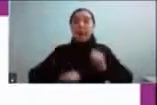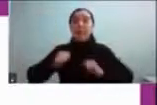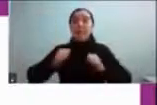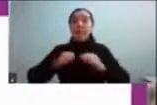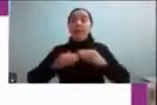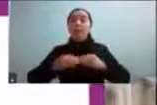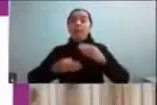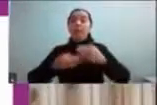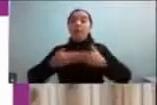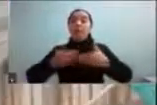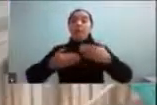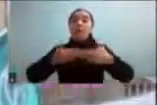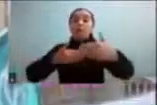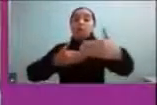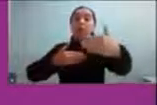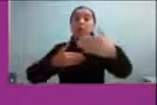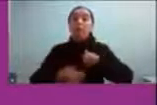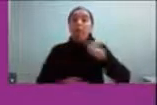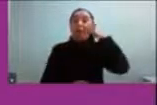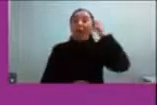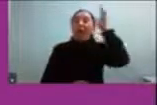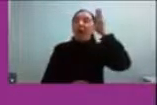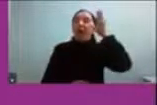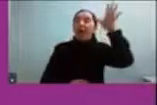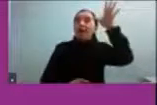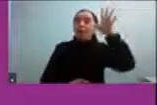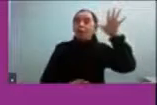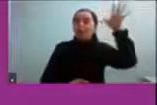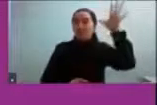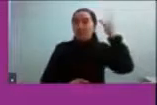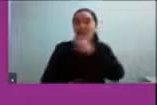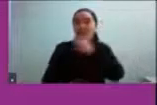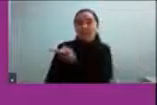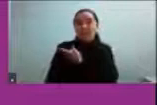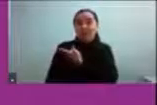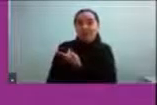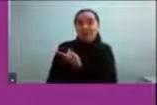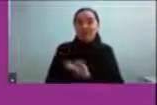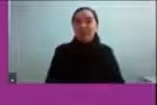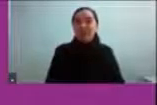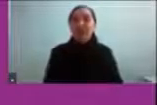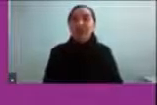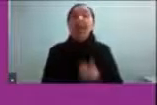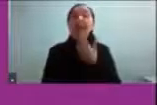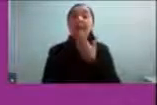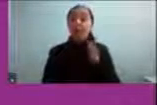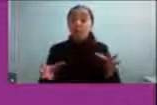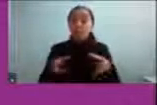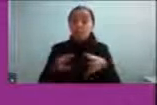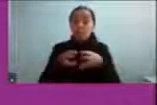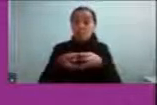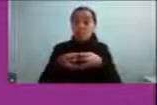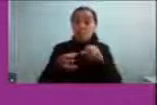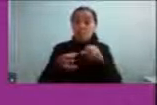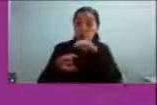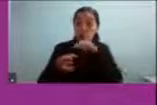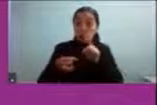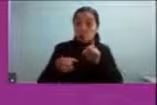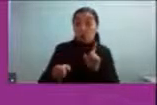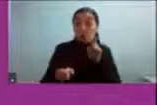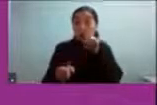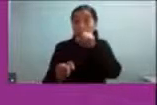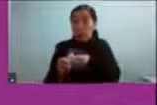bueno, éramos muy idealistas. También llegamos a una brigada donde participamos juntas y en realidad